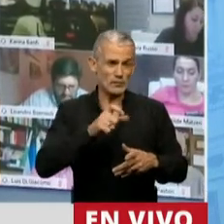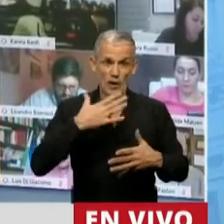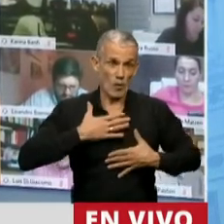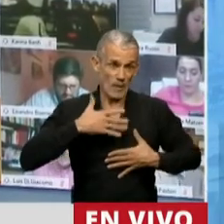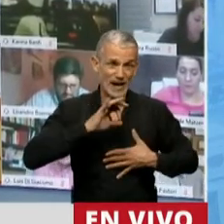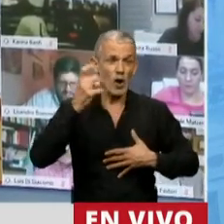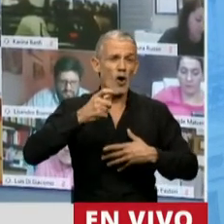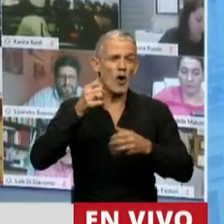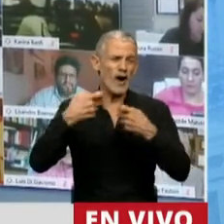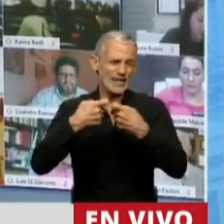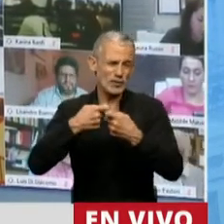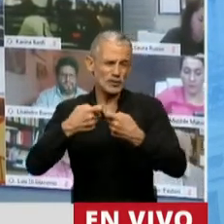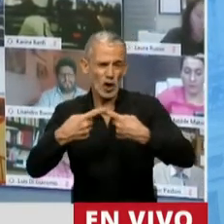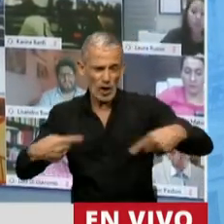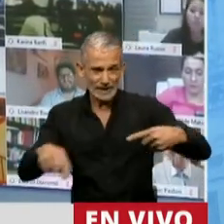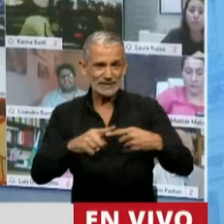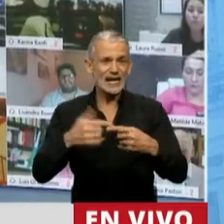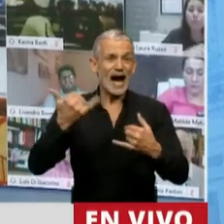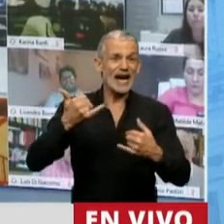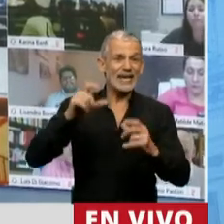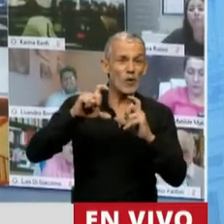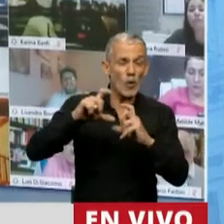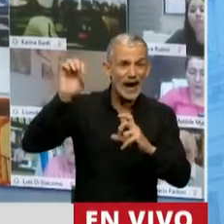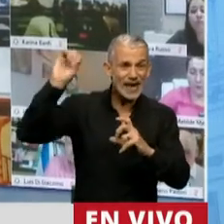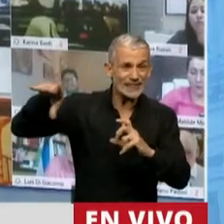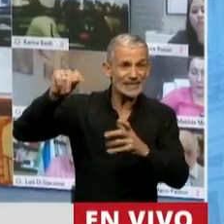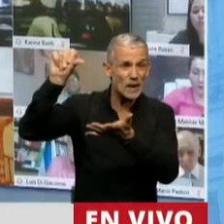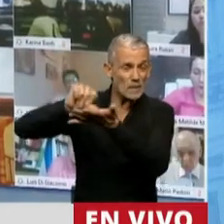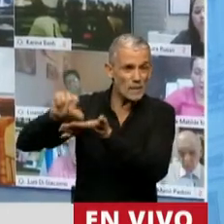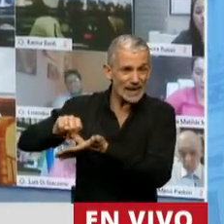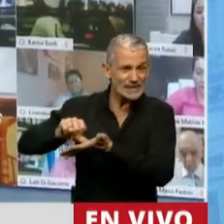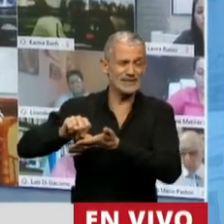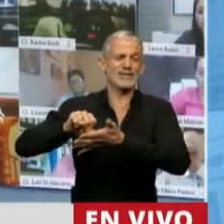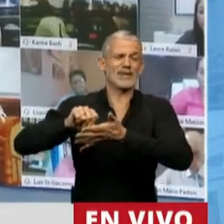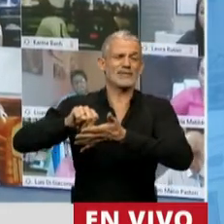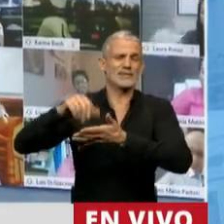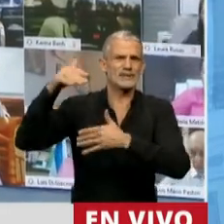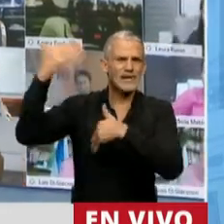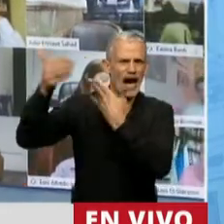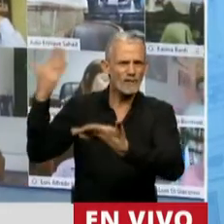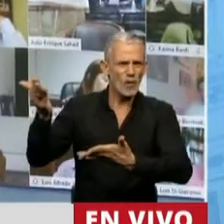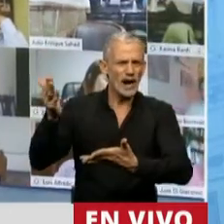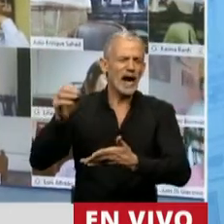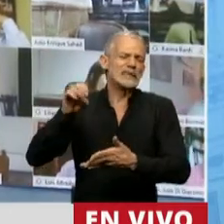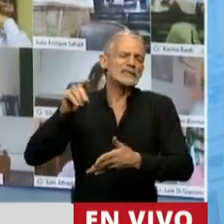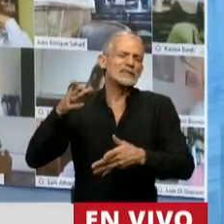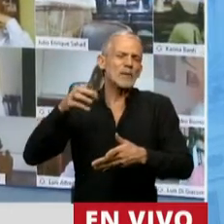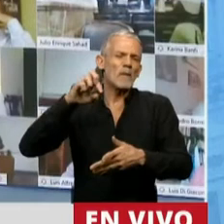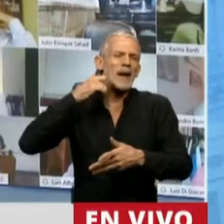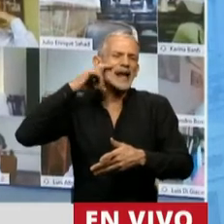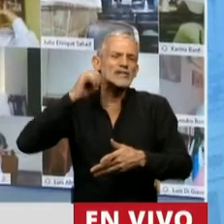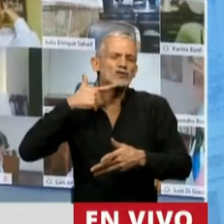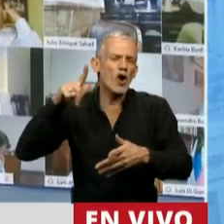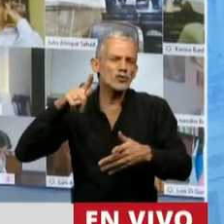humanas o jurídicas que tengan cuentas en países o lugares a los que llamamos habitualmente